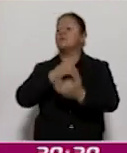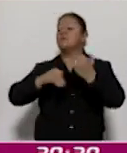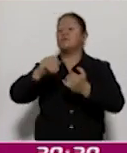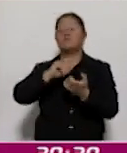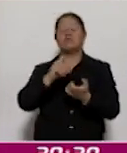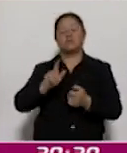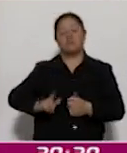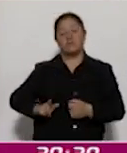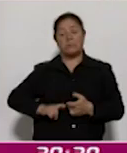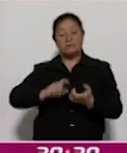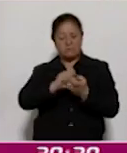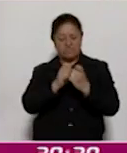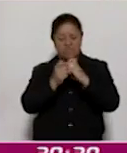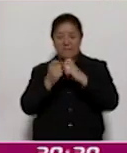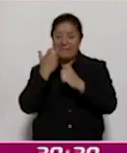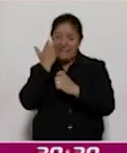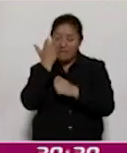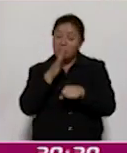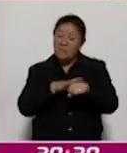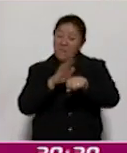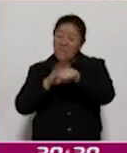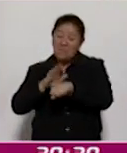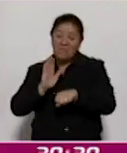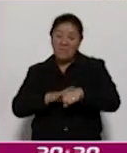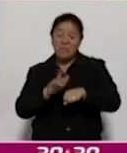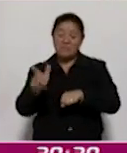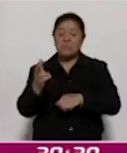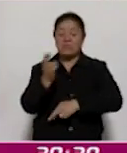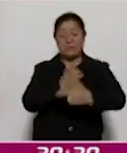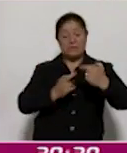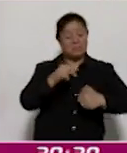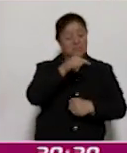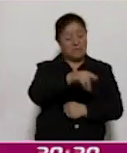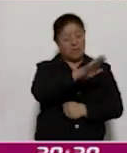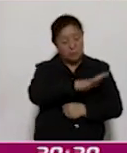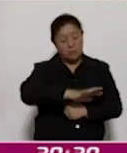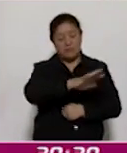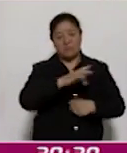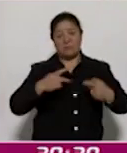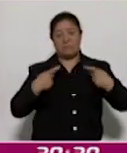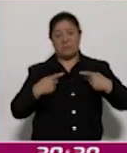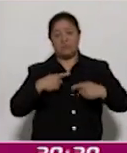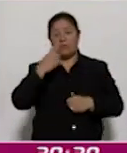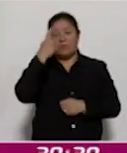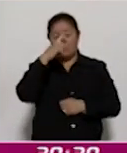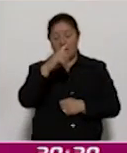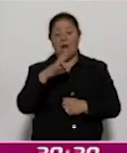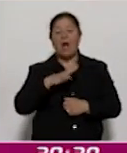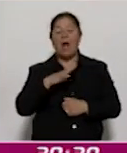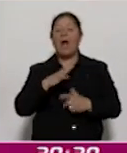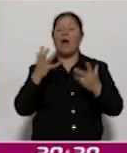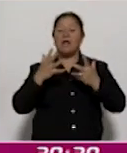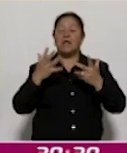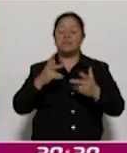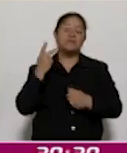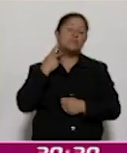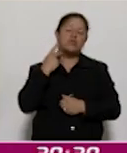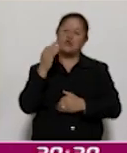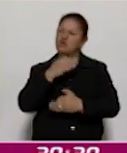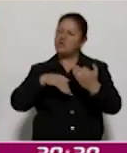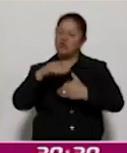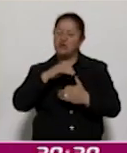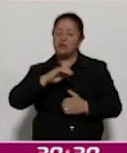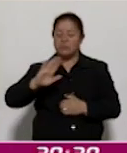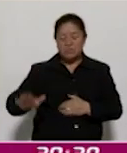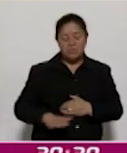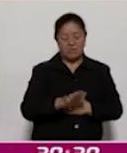buscamos ir más allá, regresar hacia la población para construir de abajo hacia arriba todas las políticas. Por eso, ahora vamos